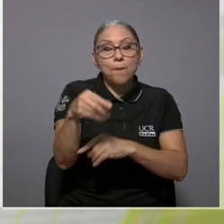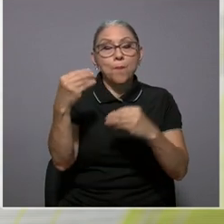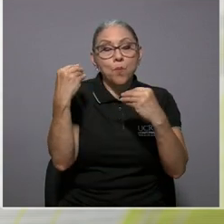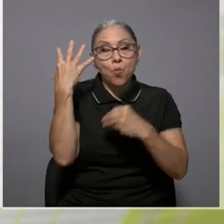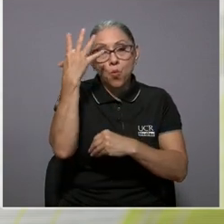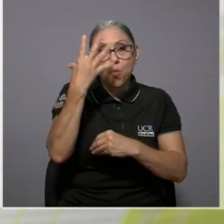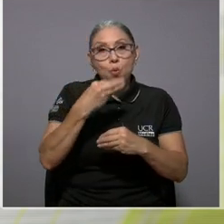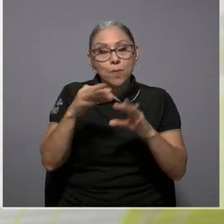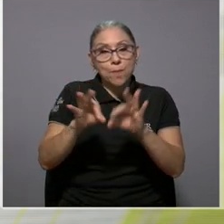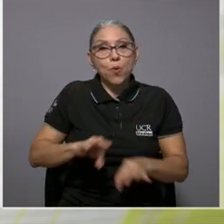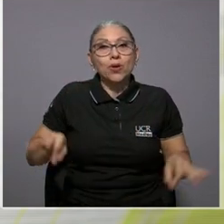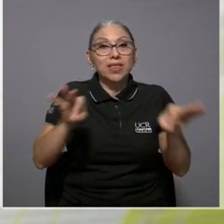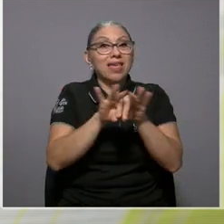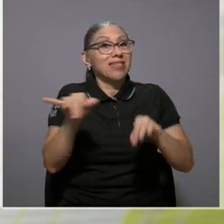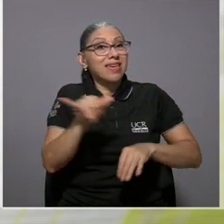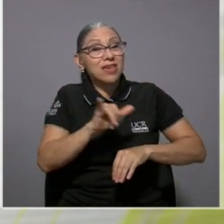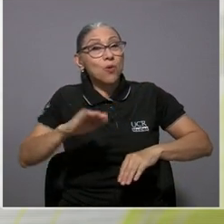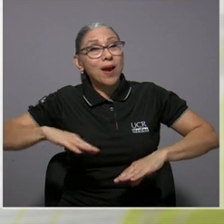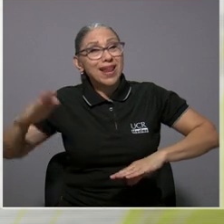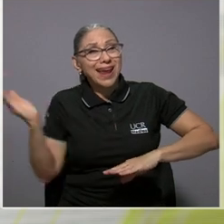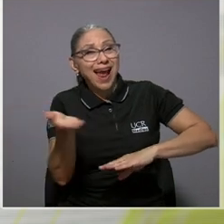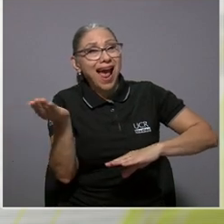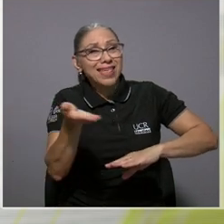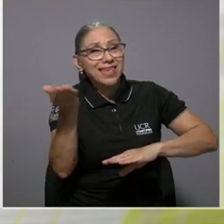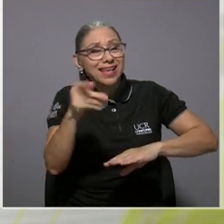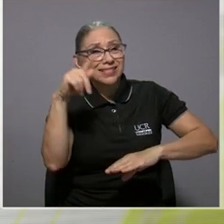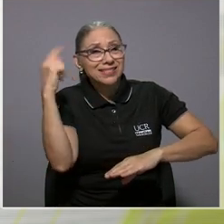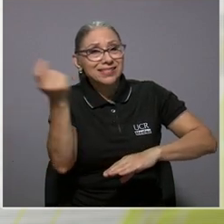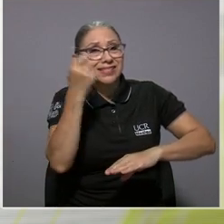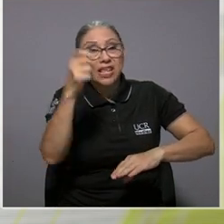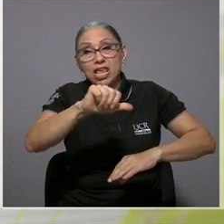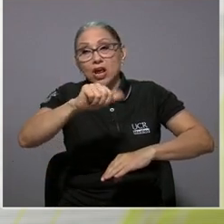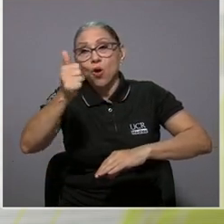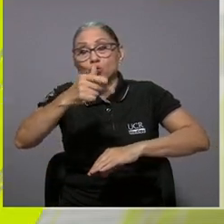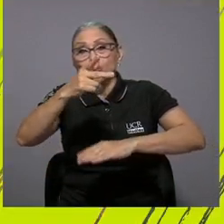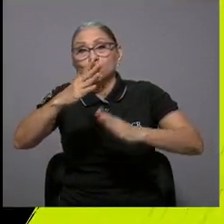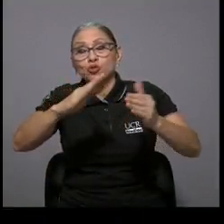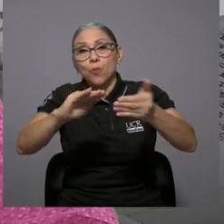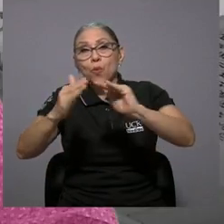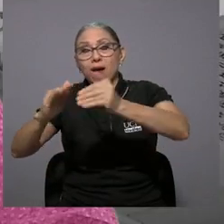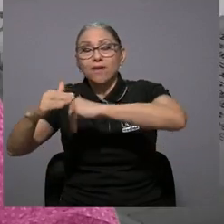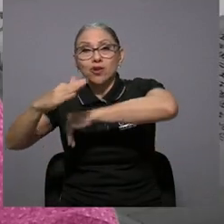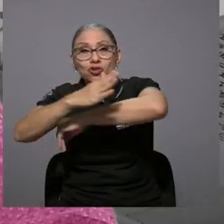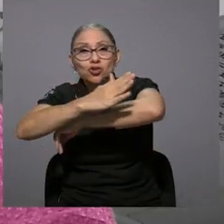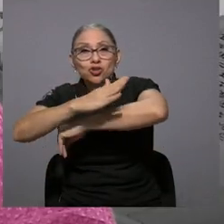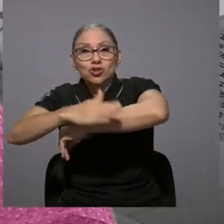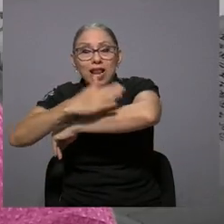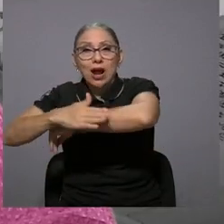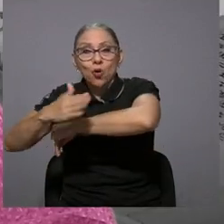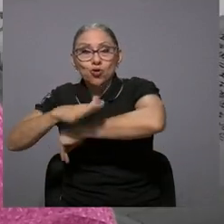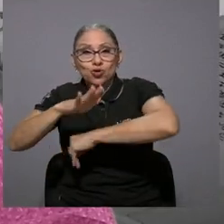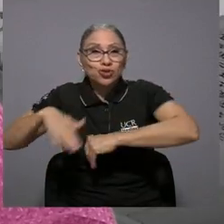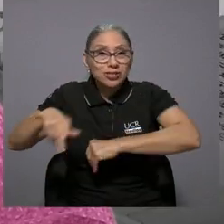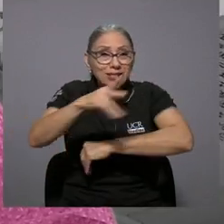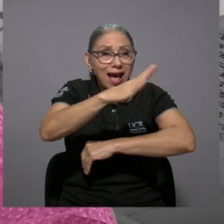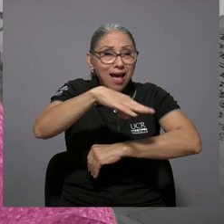cocina china en Turrialba que ha sido muy importante igual en Cañas y en otros pueblitos de la costa pero